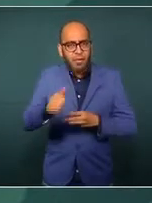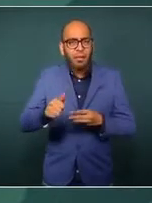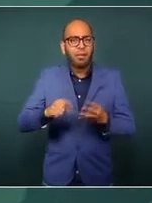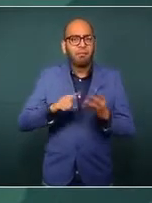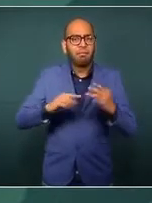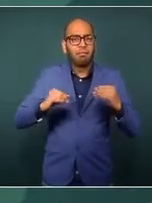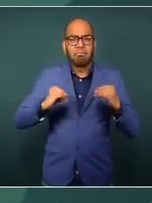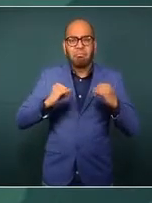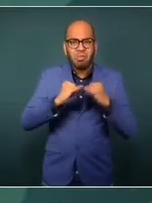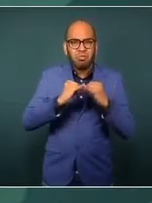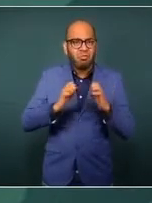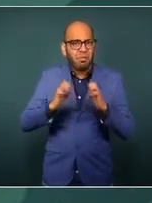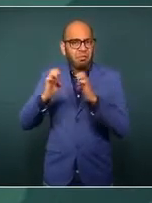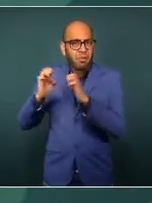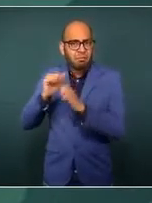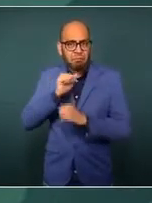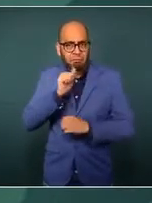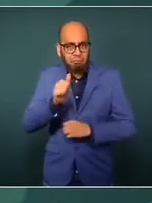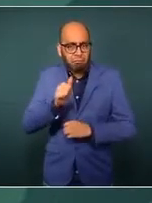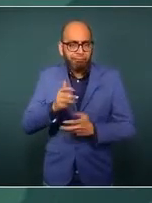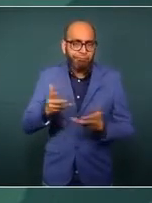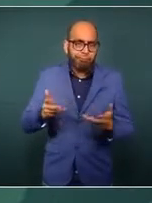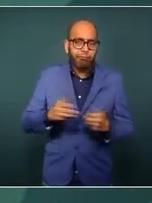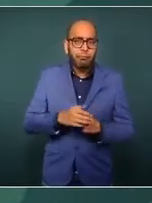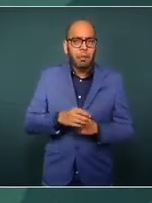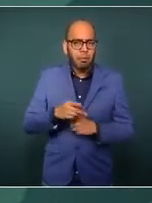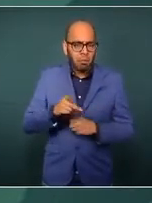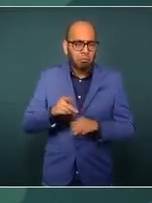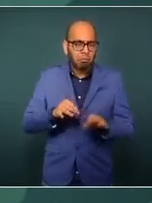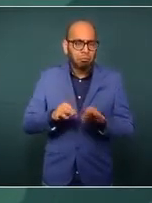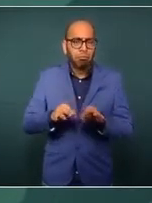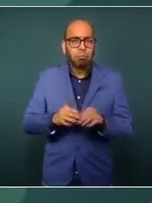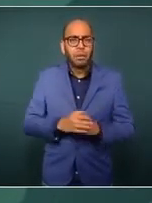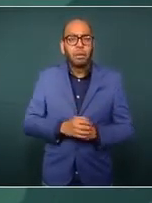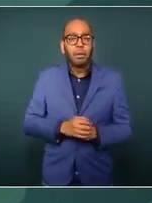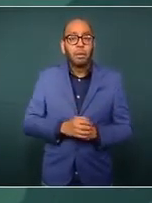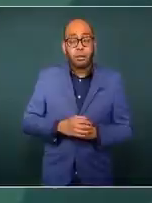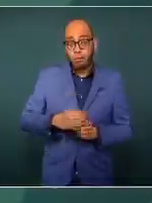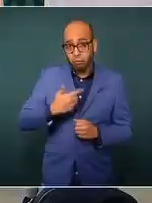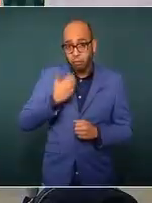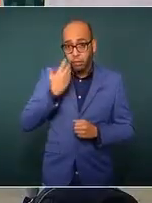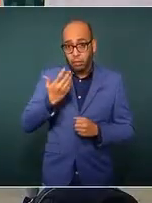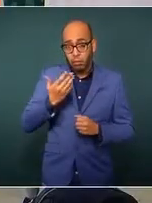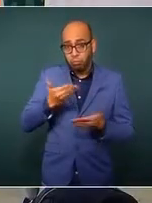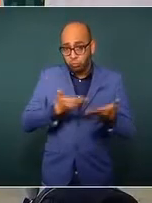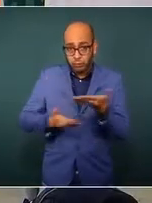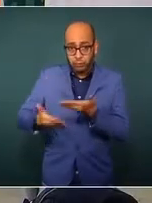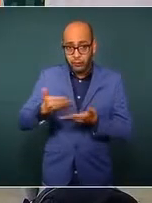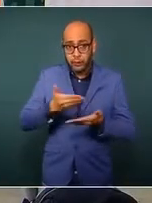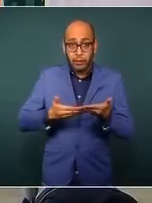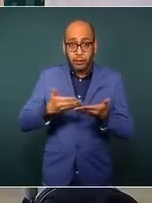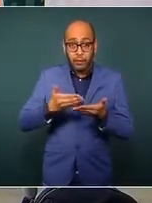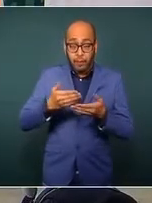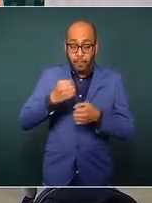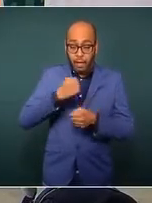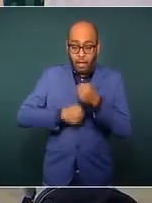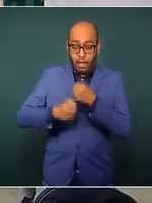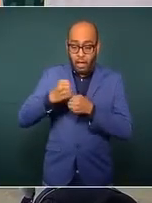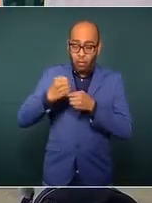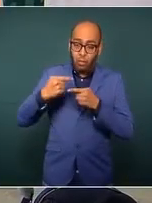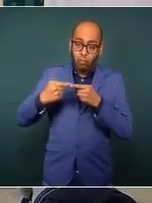Hoy puedo decirle, presidente, y compartirles a ustedes, compañeras, compañeras de los medios, que en estos años